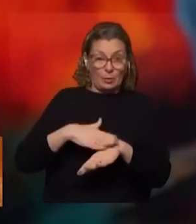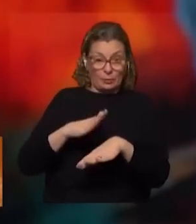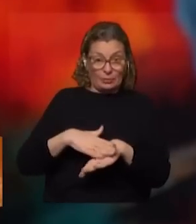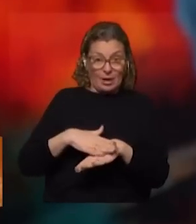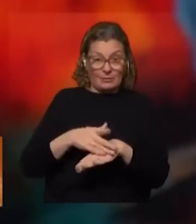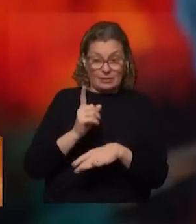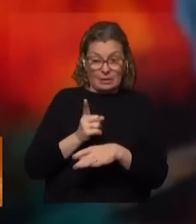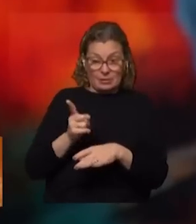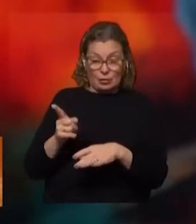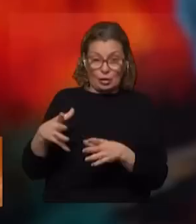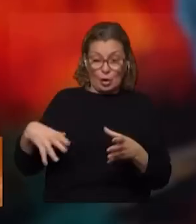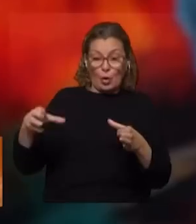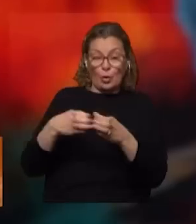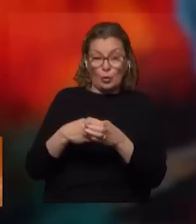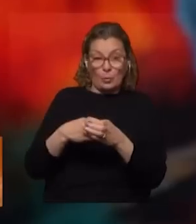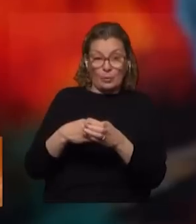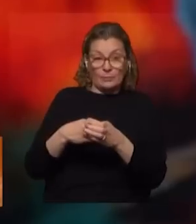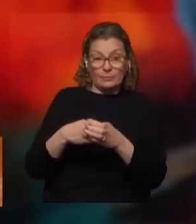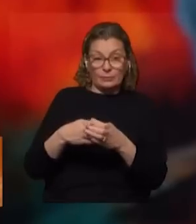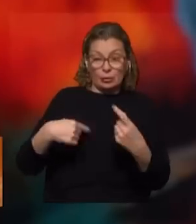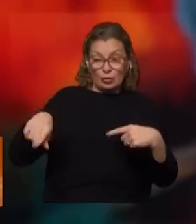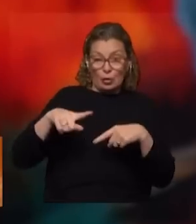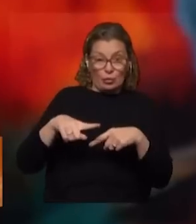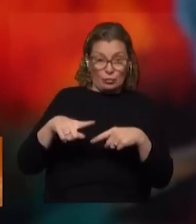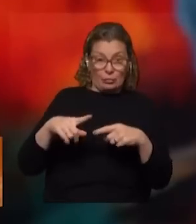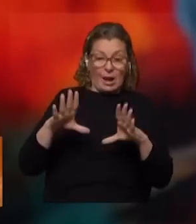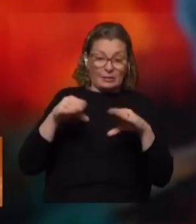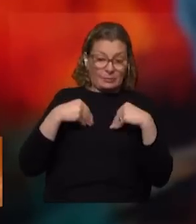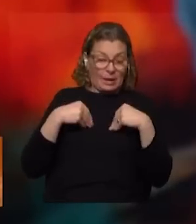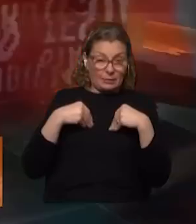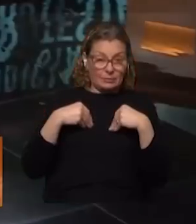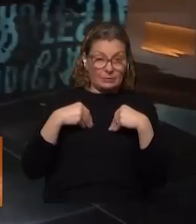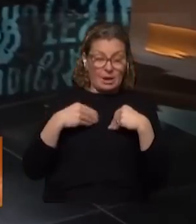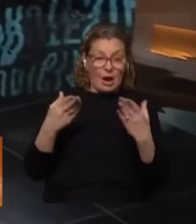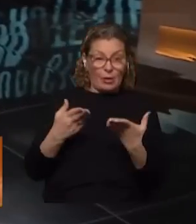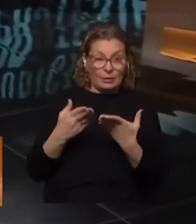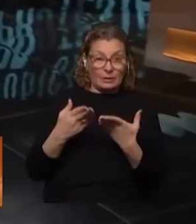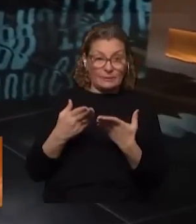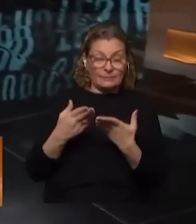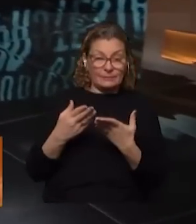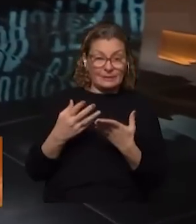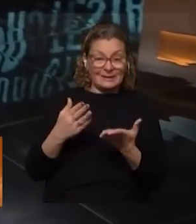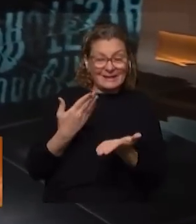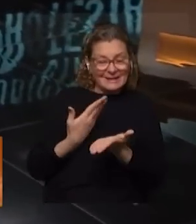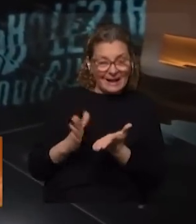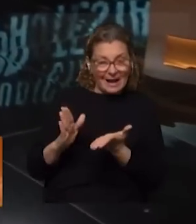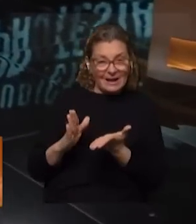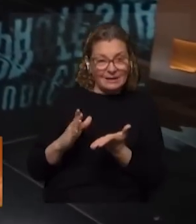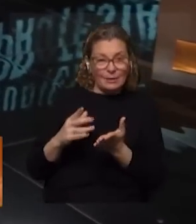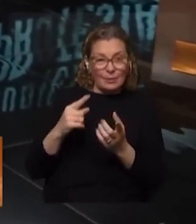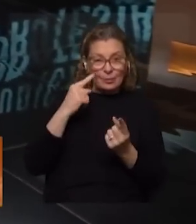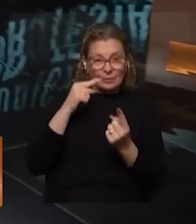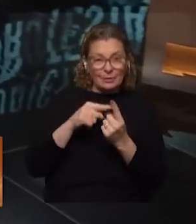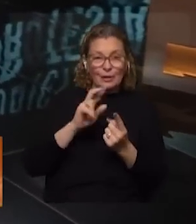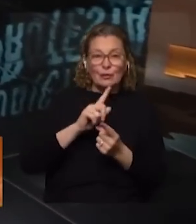decisiones que toma el colectivo que represento que fueron unánimes, ¿sí? Ahora, se quiere para nosotros también quitar la centralidad para no